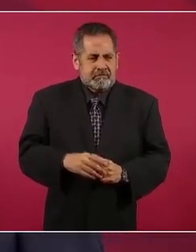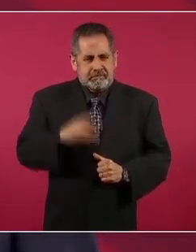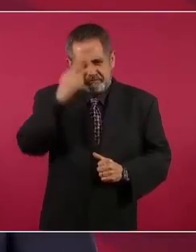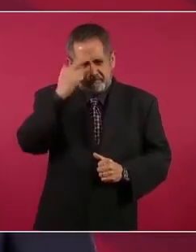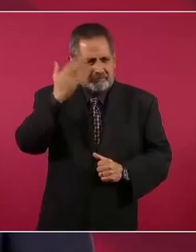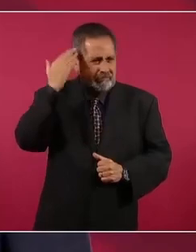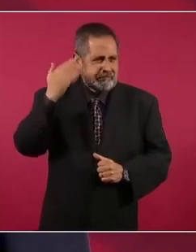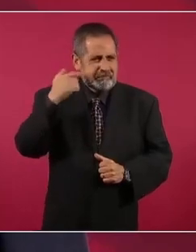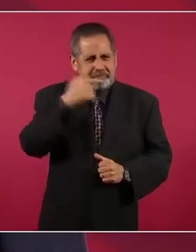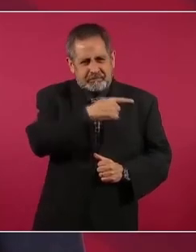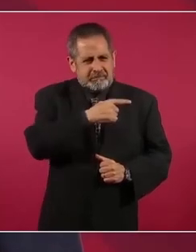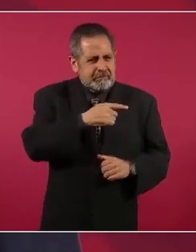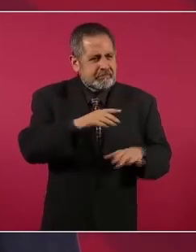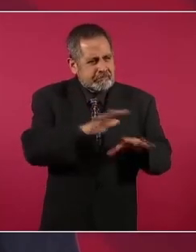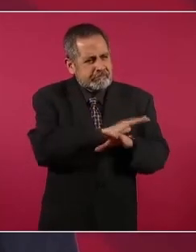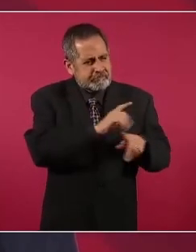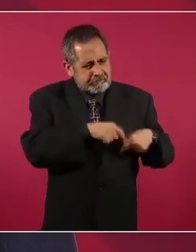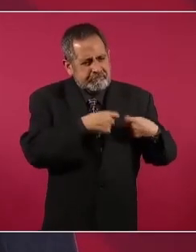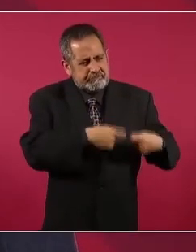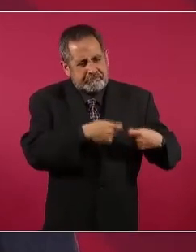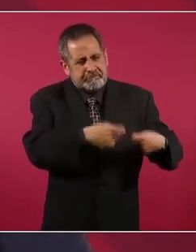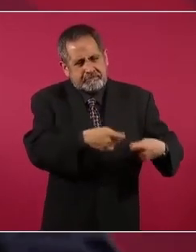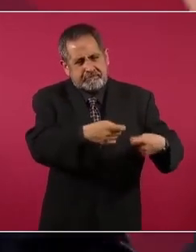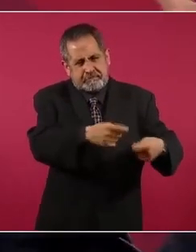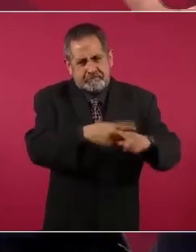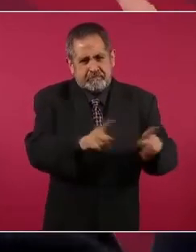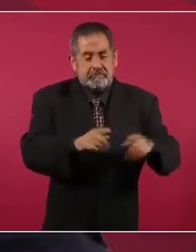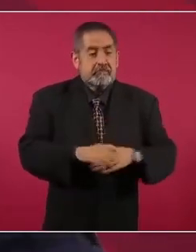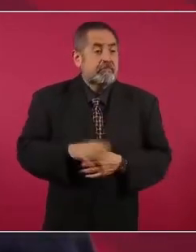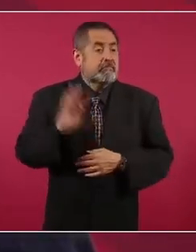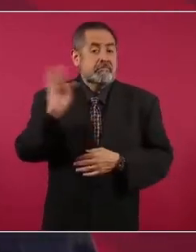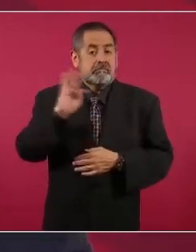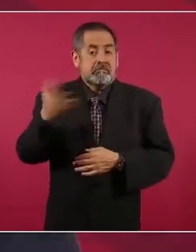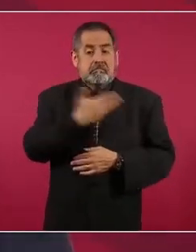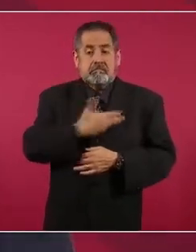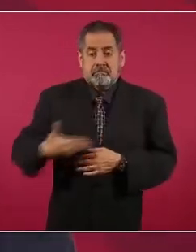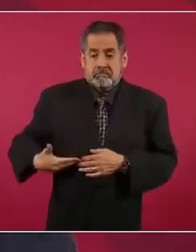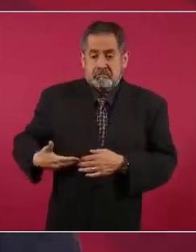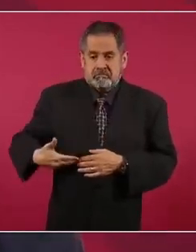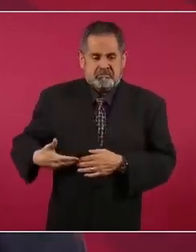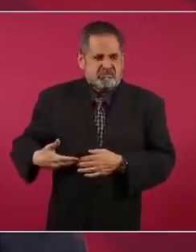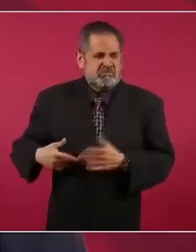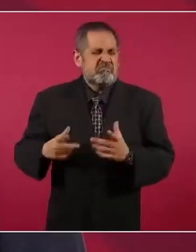la sucesión, y si decide hacer daño,